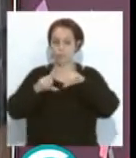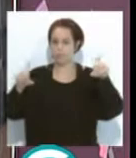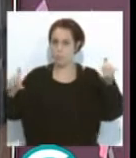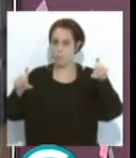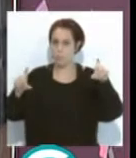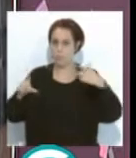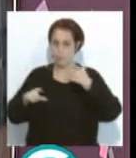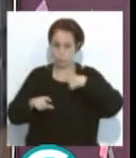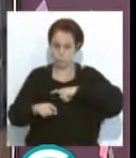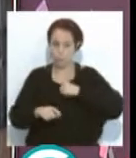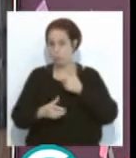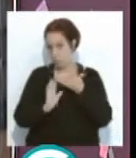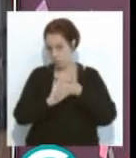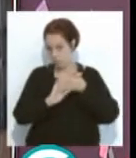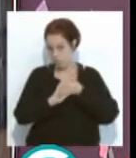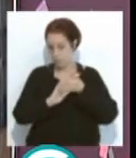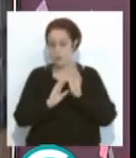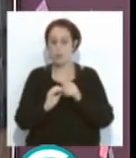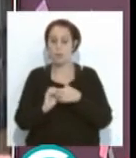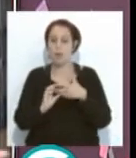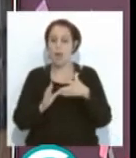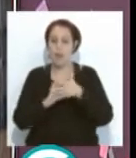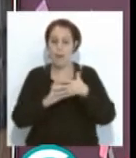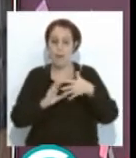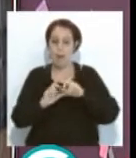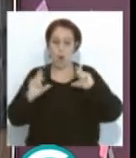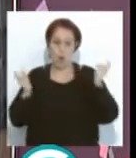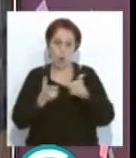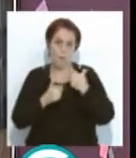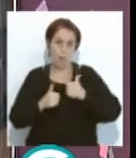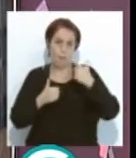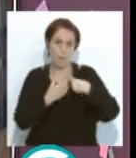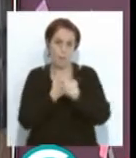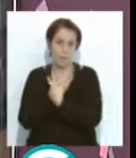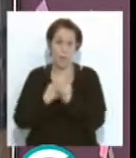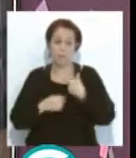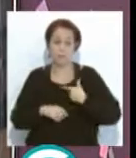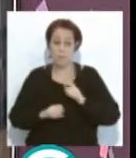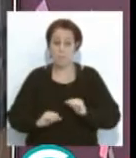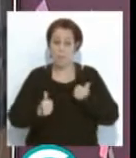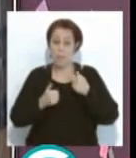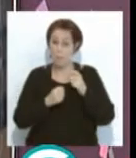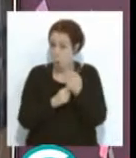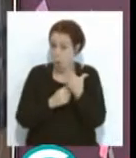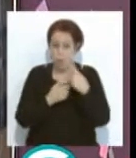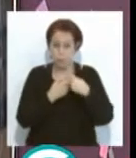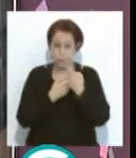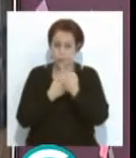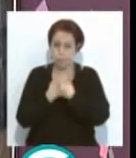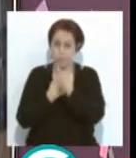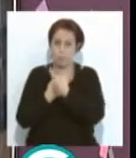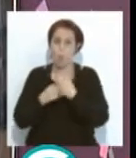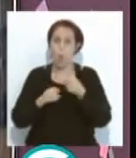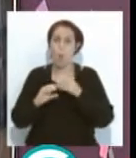que, ubiquémonos, se ha ampliado a muchísimos colectivos, originariamente eran unos poquitos. Se ha abierto a cada una de las